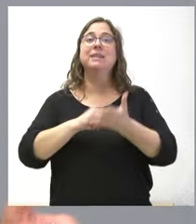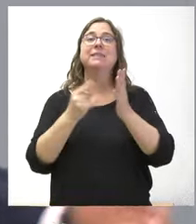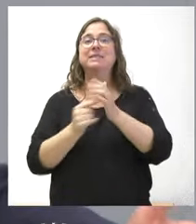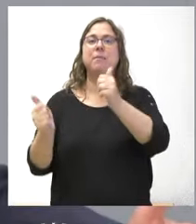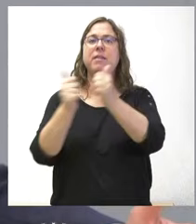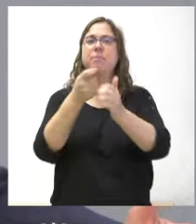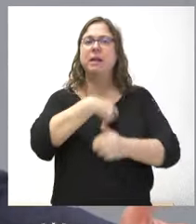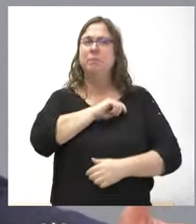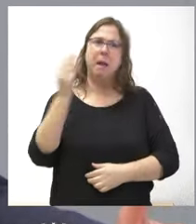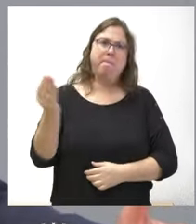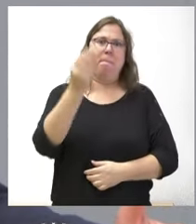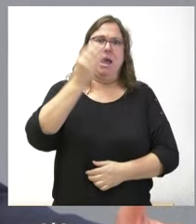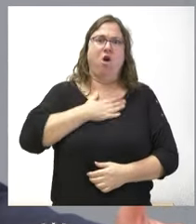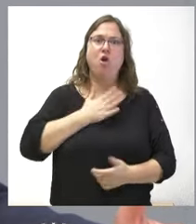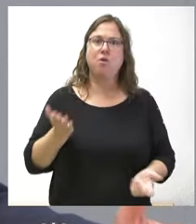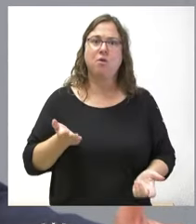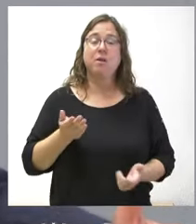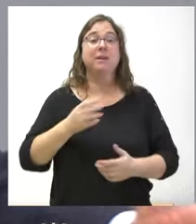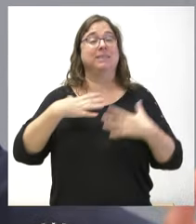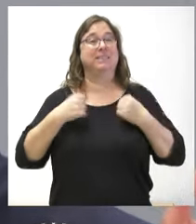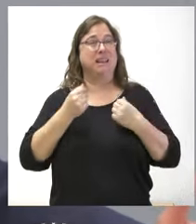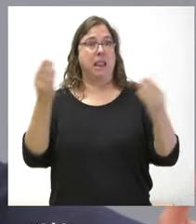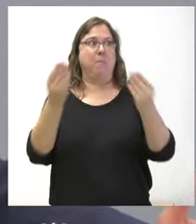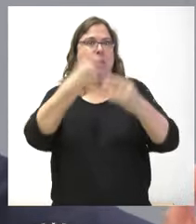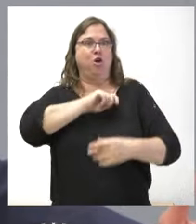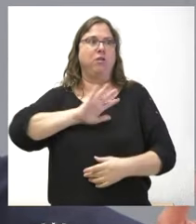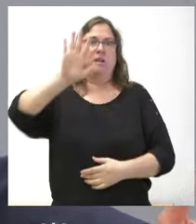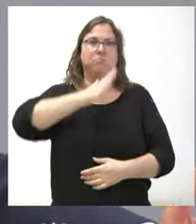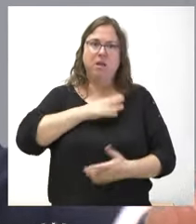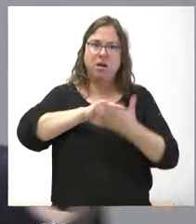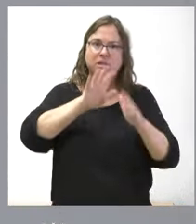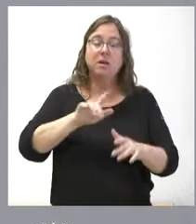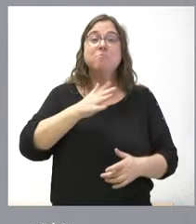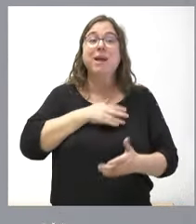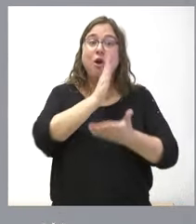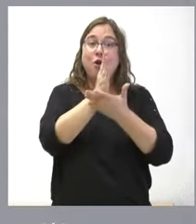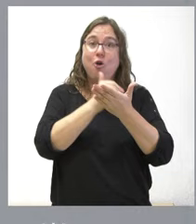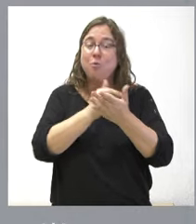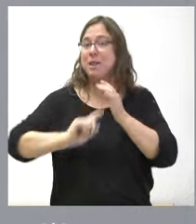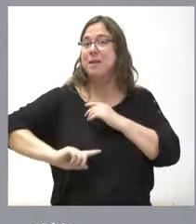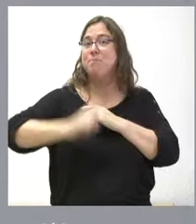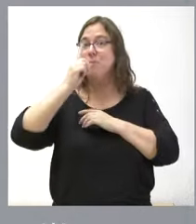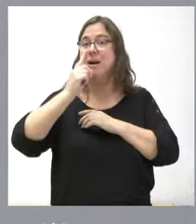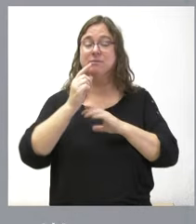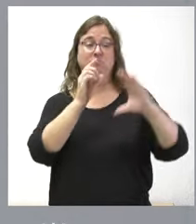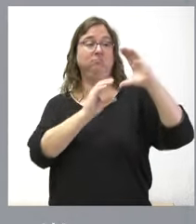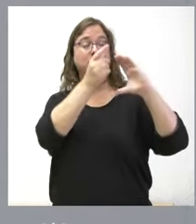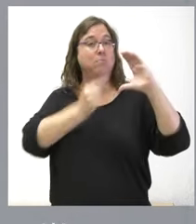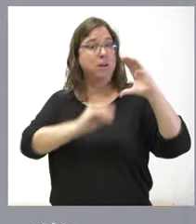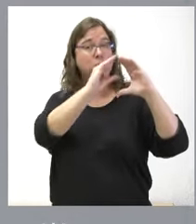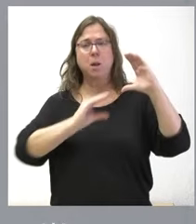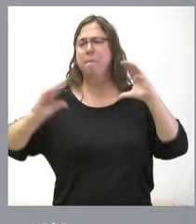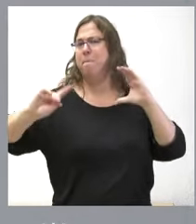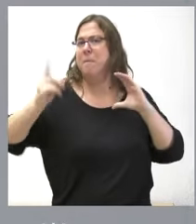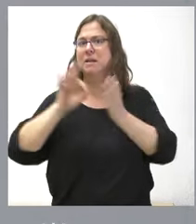España de tener una sanidad entre las mejores de España o de tener la comunidad autónoma que más porcentaje de recursos destina a los servicios públicos